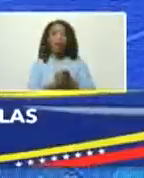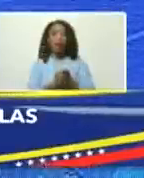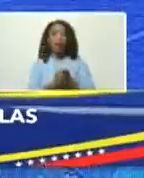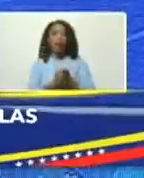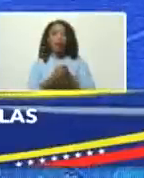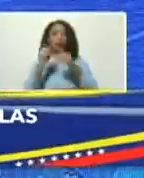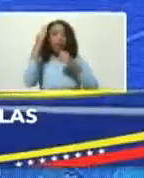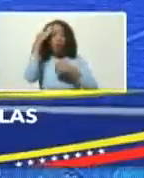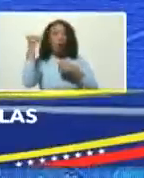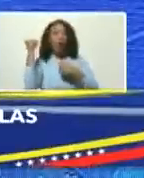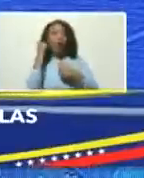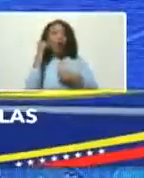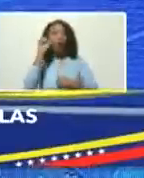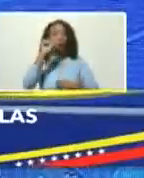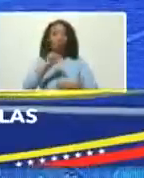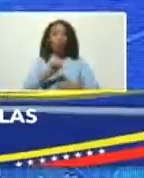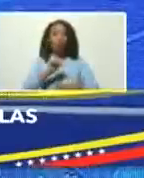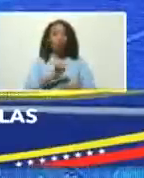del Sur